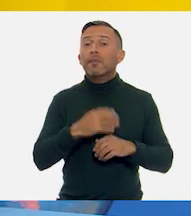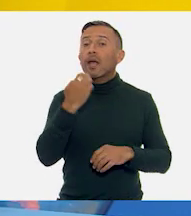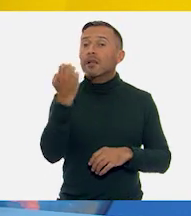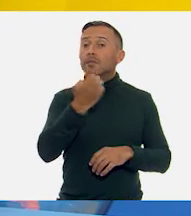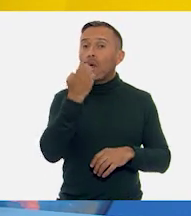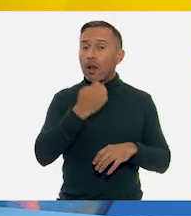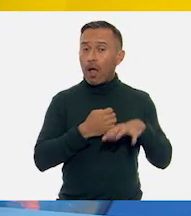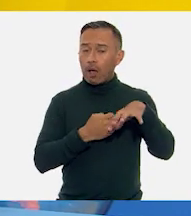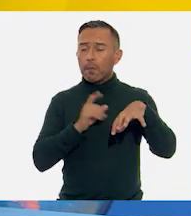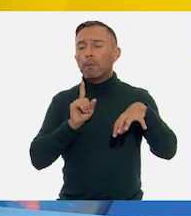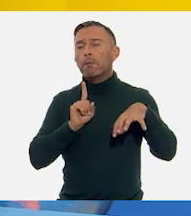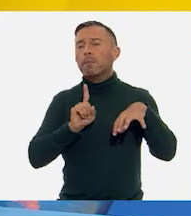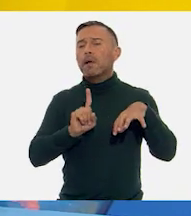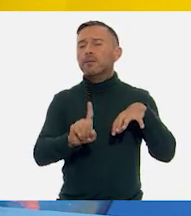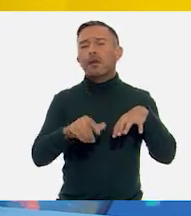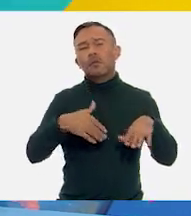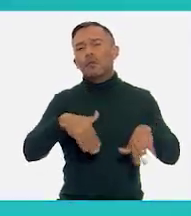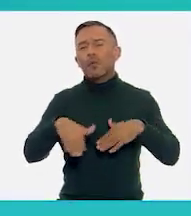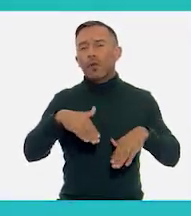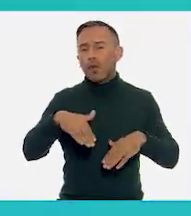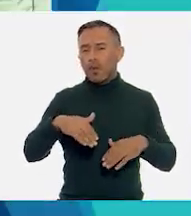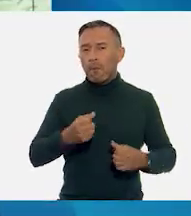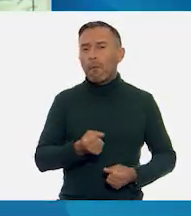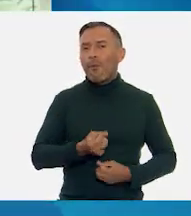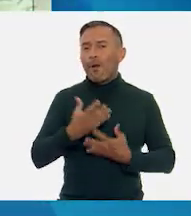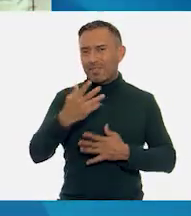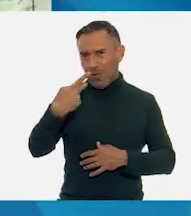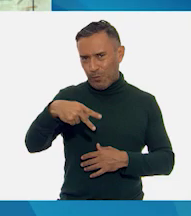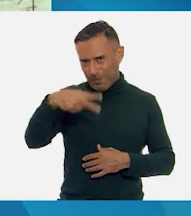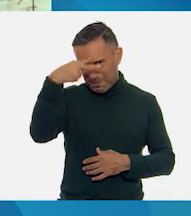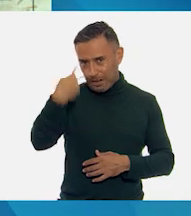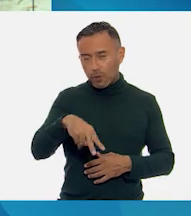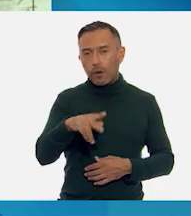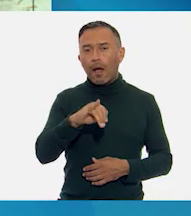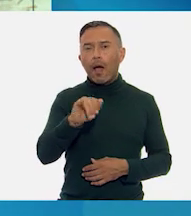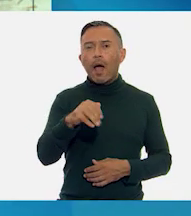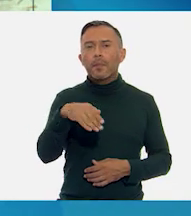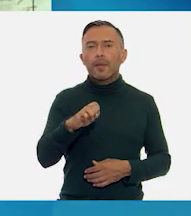poeta mexicano Jaime Torres Bodet? Poema